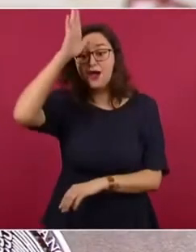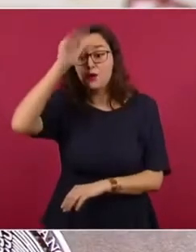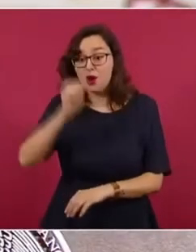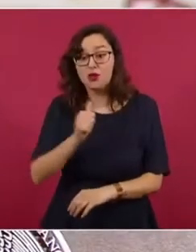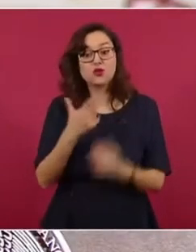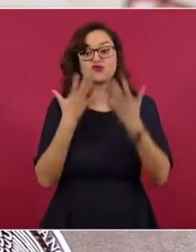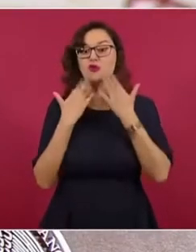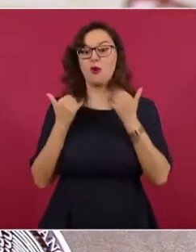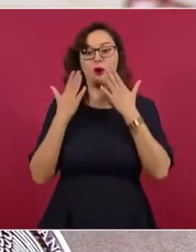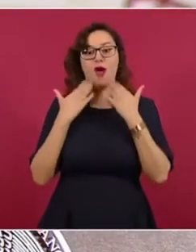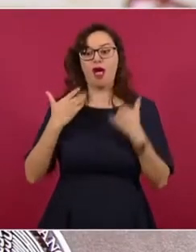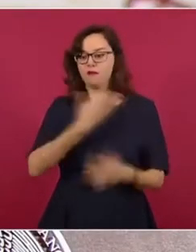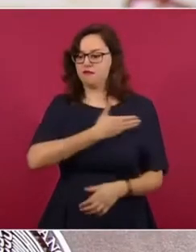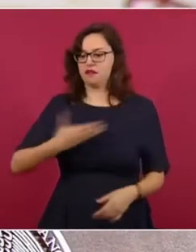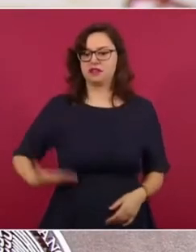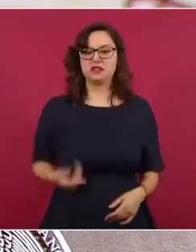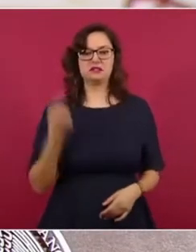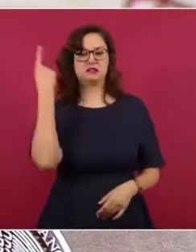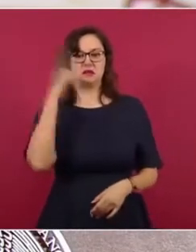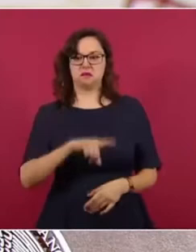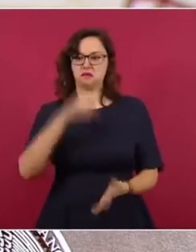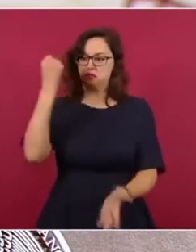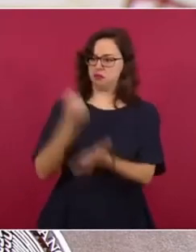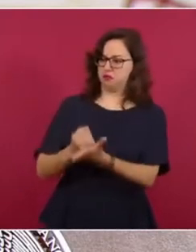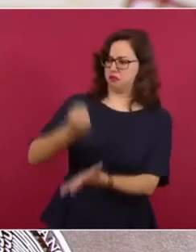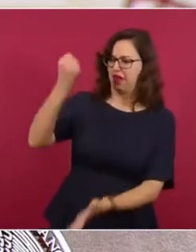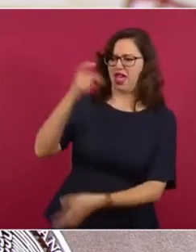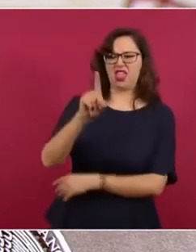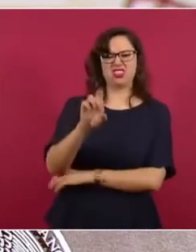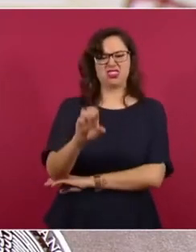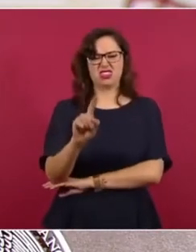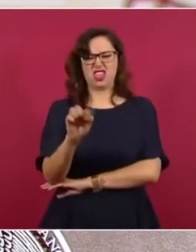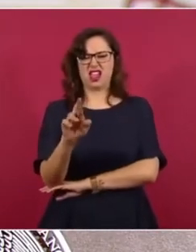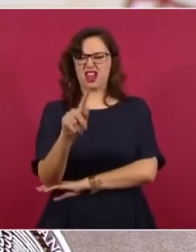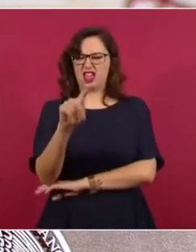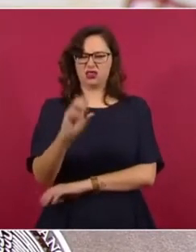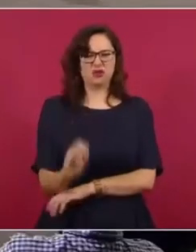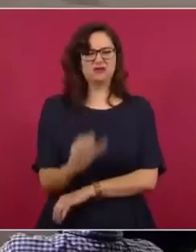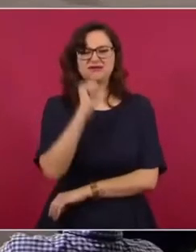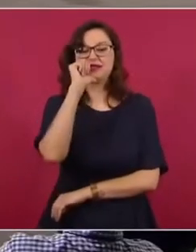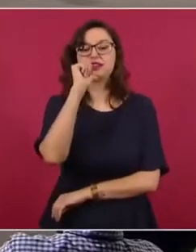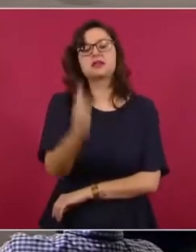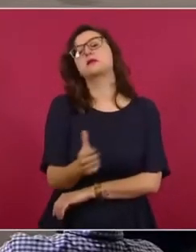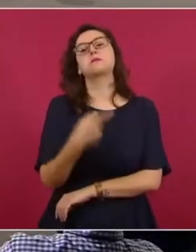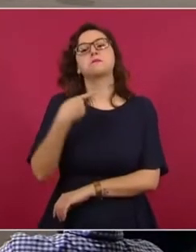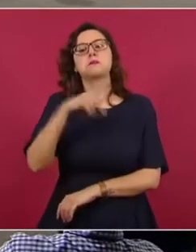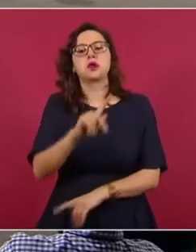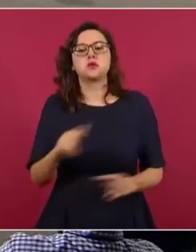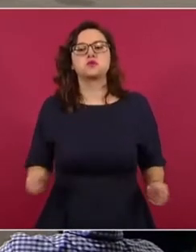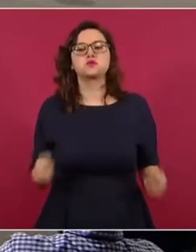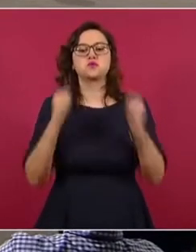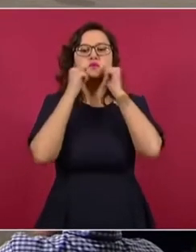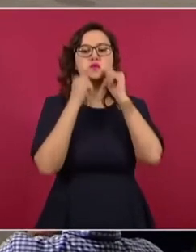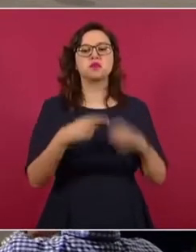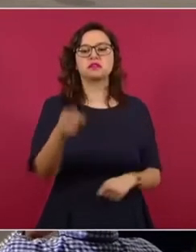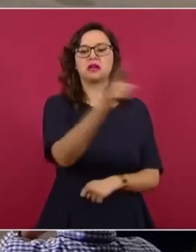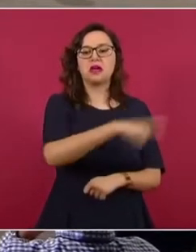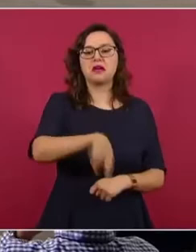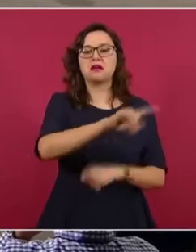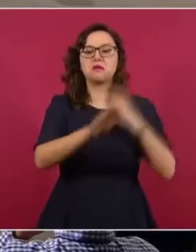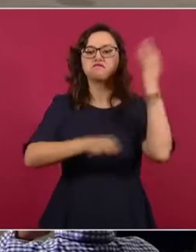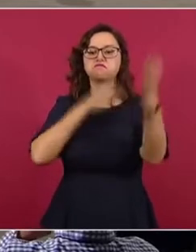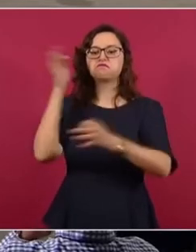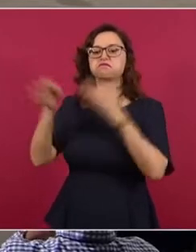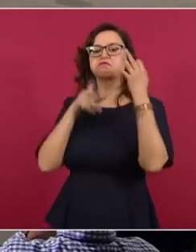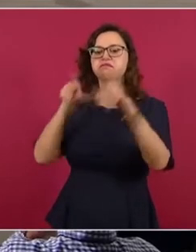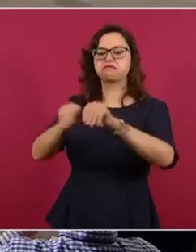servido para lanzar su nueva campaña para descalificar al gobierno del presidente López Obrador. Que Denise Dreser se inventa un decreto